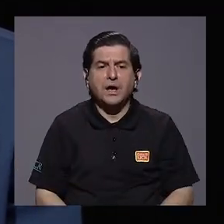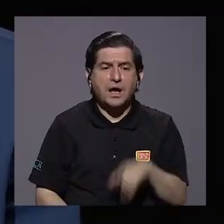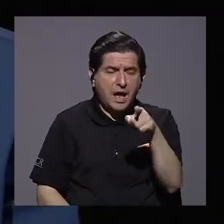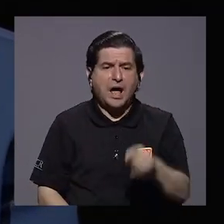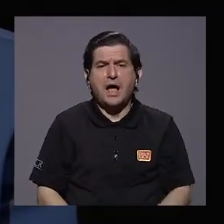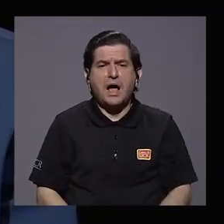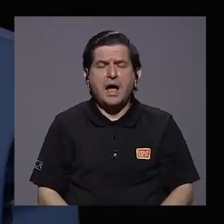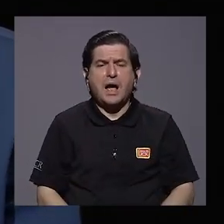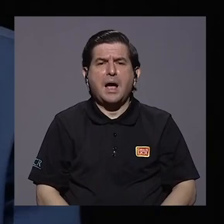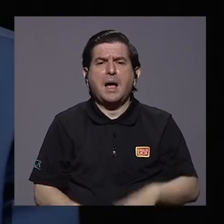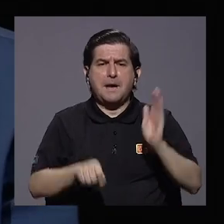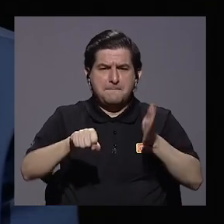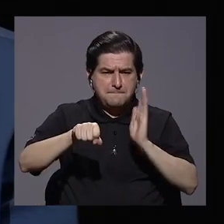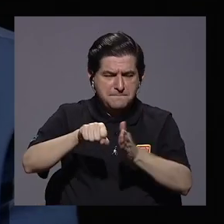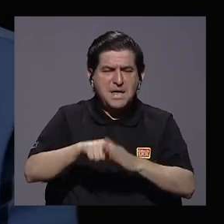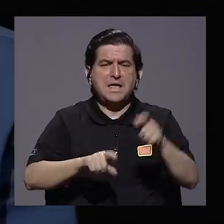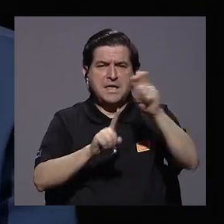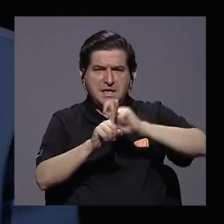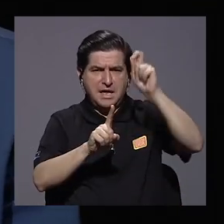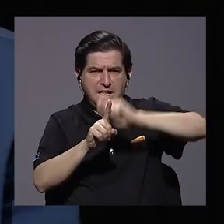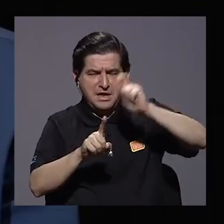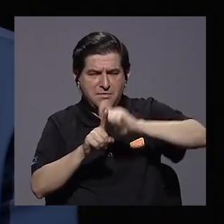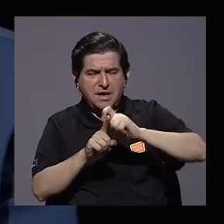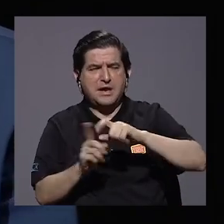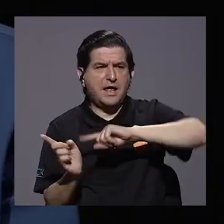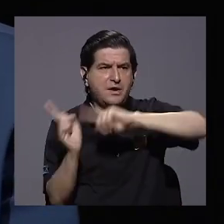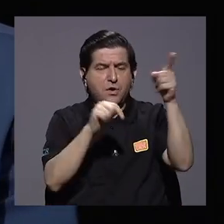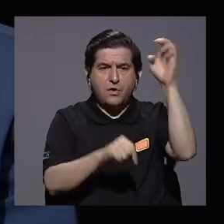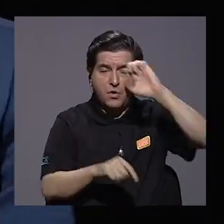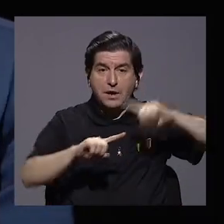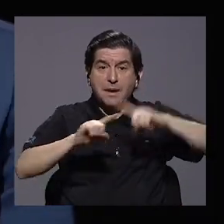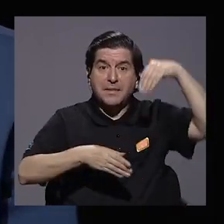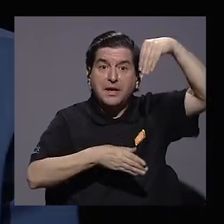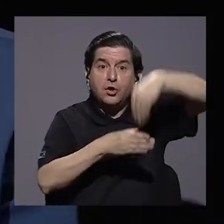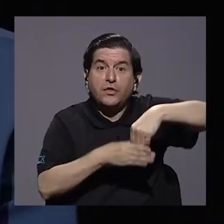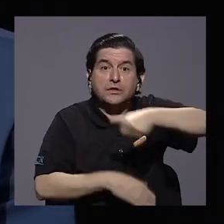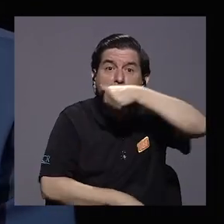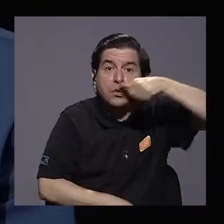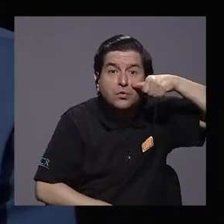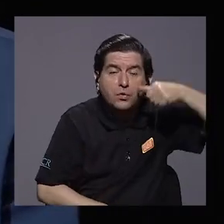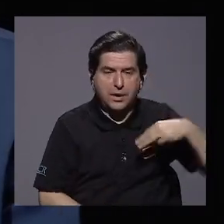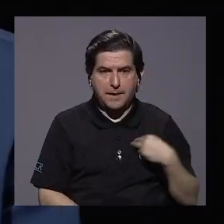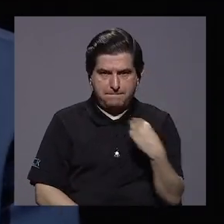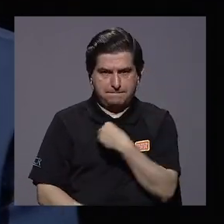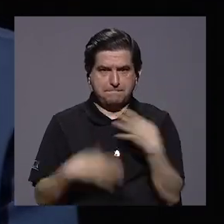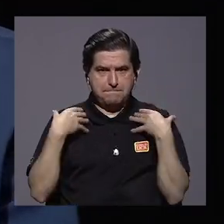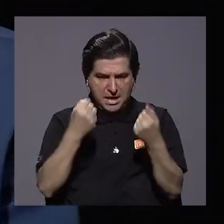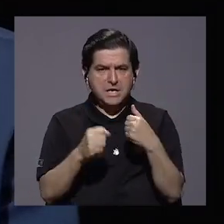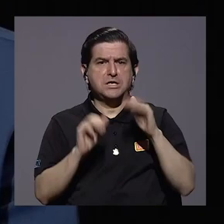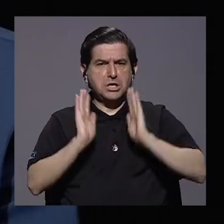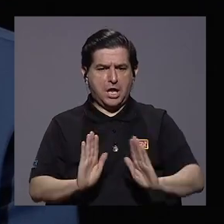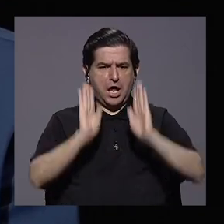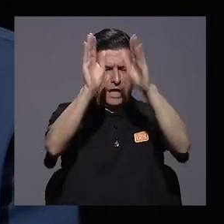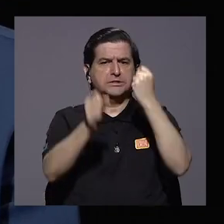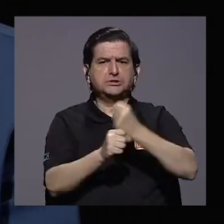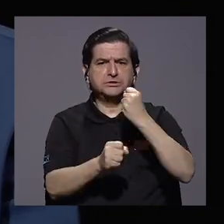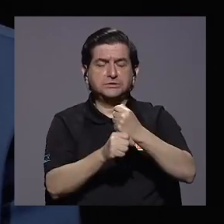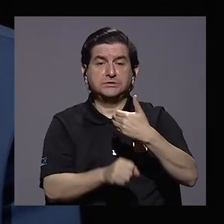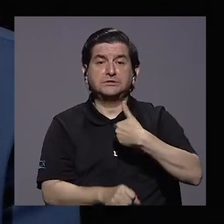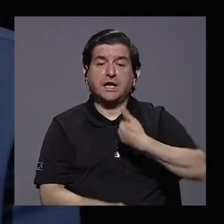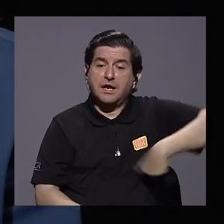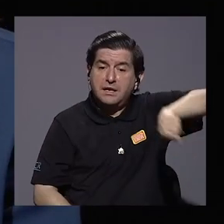embarques de piña, de banano a Europa, que van cargados de droga. A pesar de que el Ministerio de Seguridad hace una excelente labor,